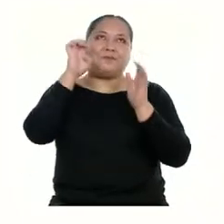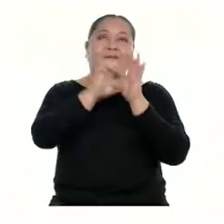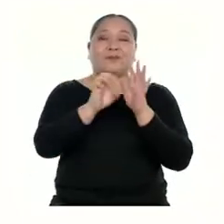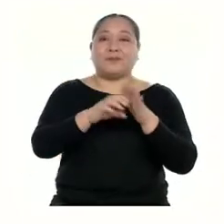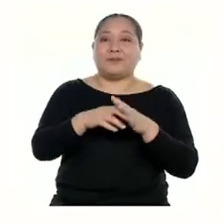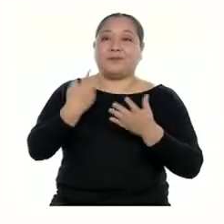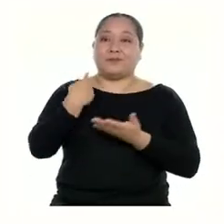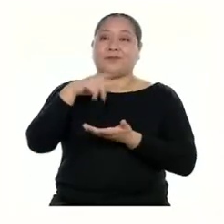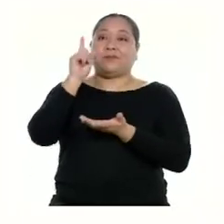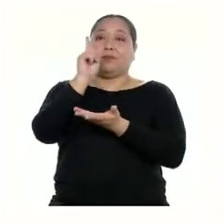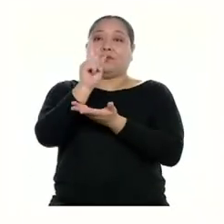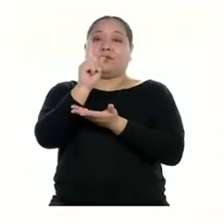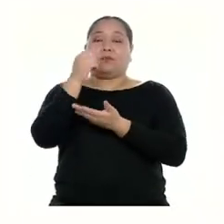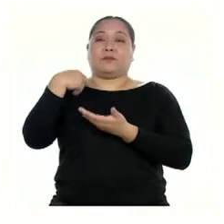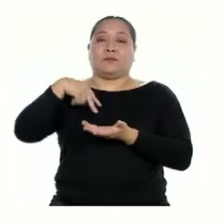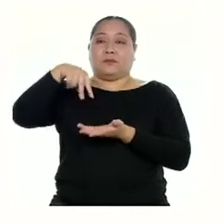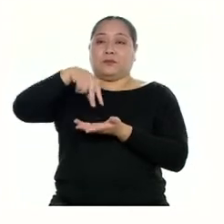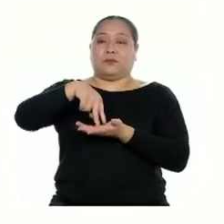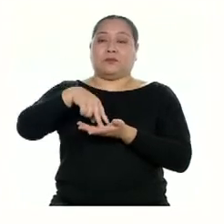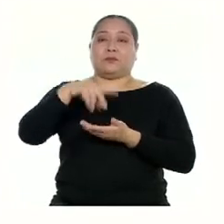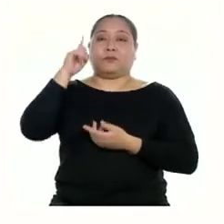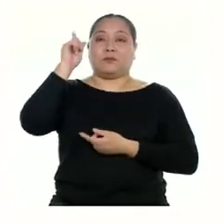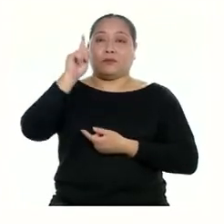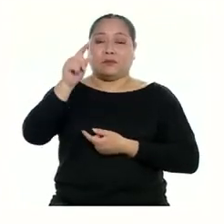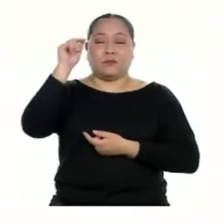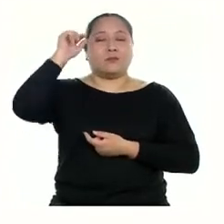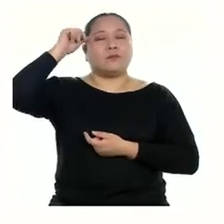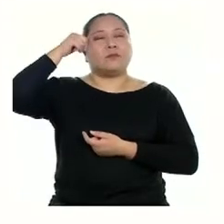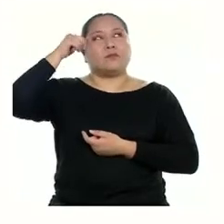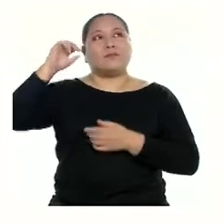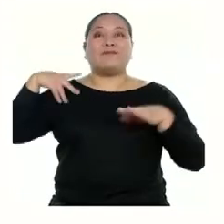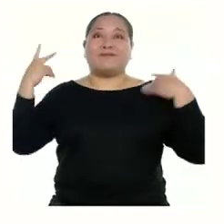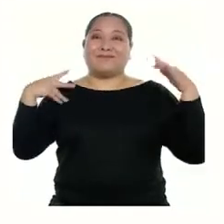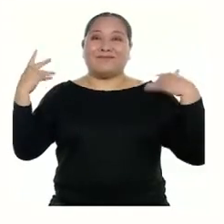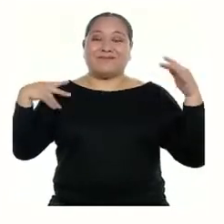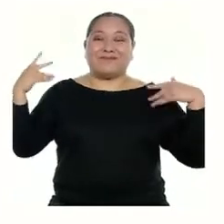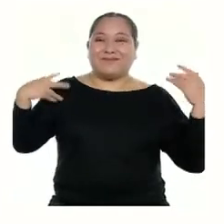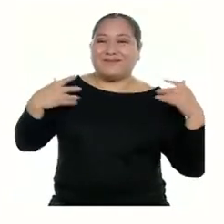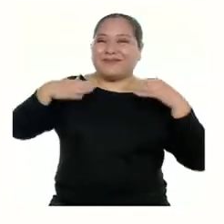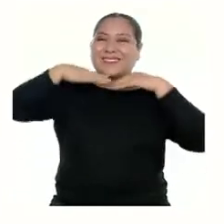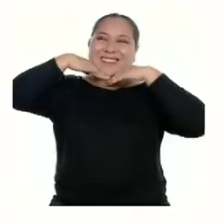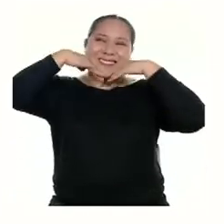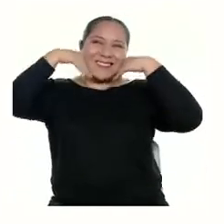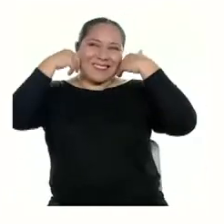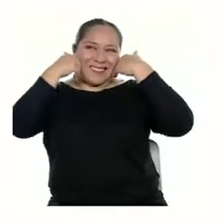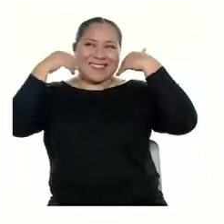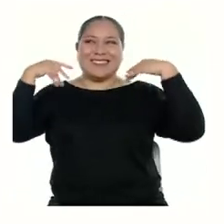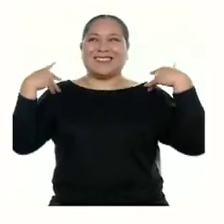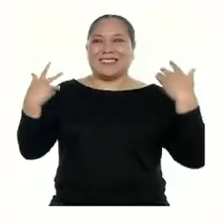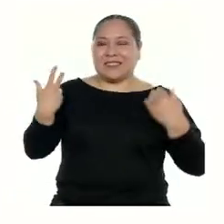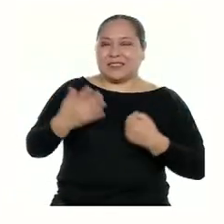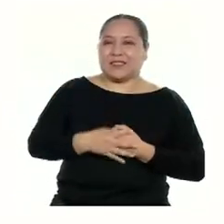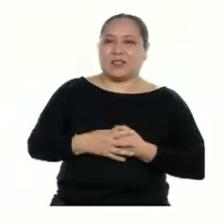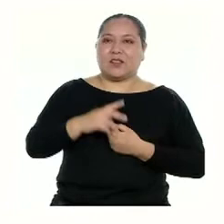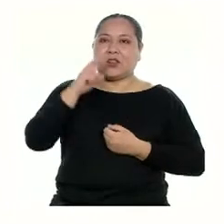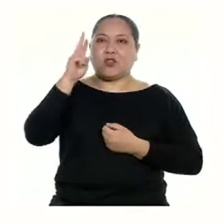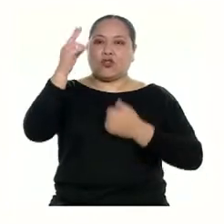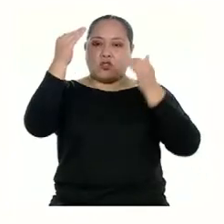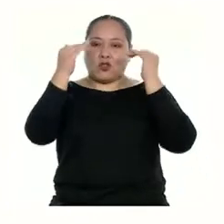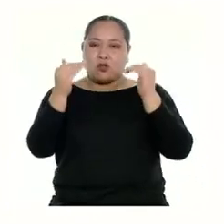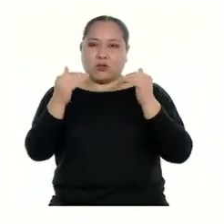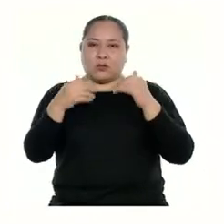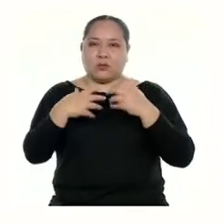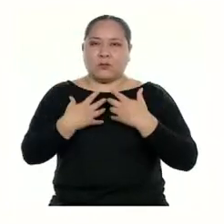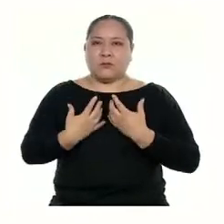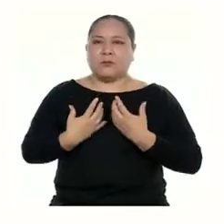cuando estaba en posición uno o de pie, voy a recordar cuando estoy feliz. Cuando estoy feliz, alegre, sonriendo. Cuando estoy en posición dos y